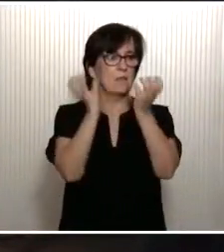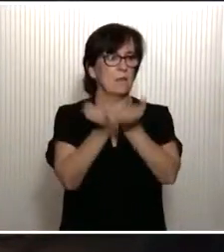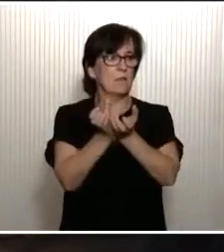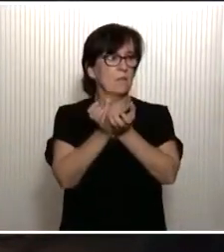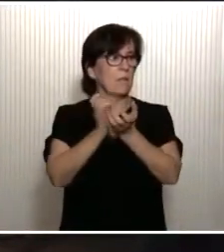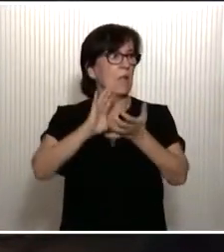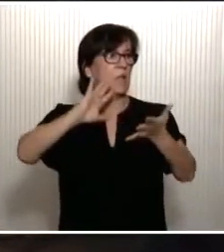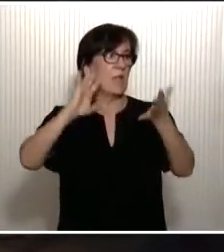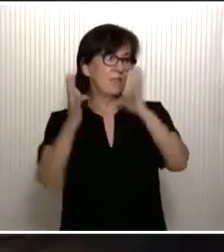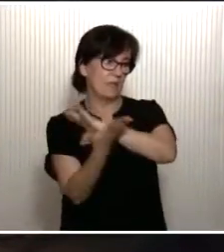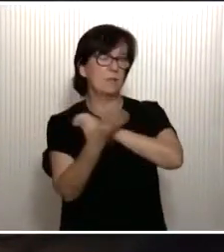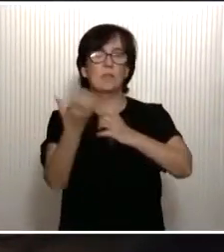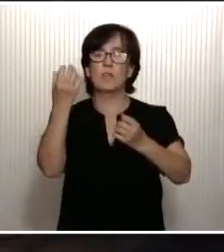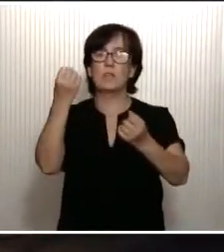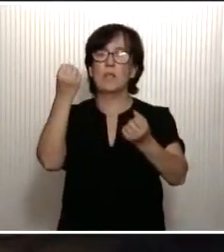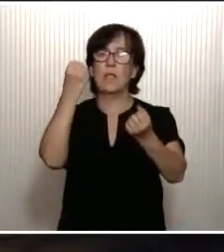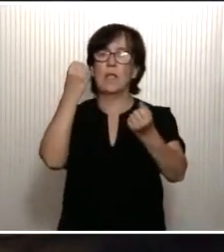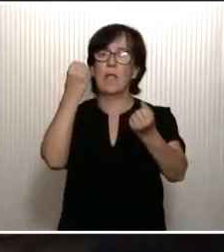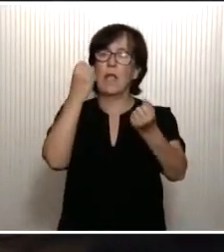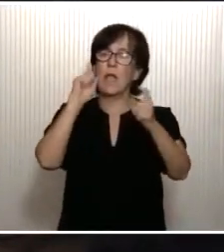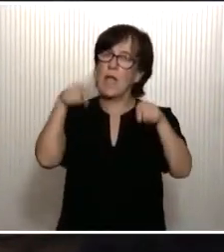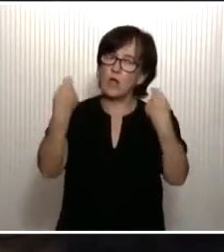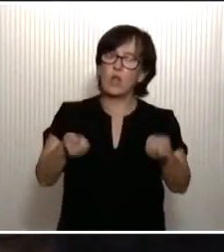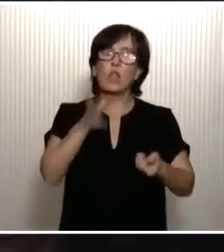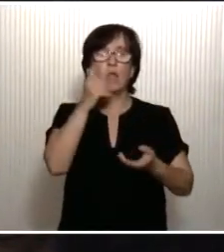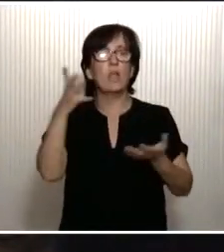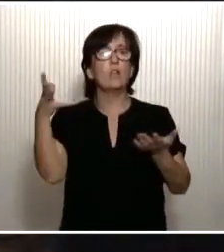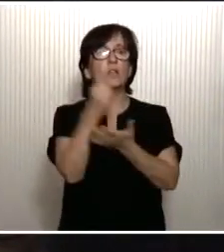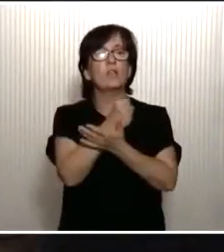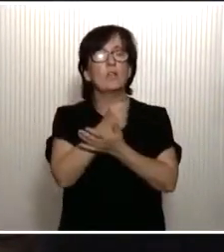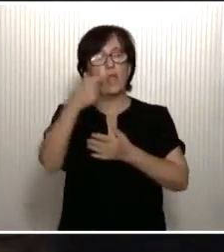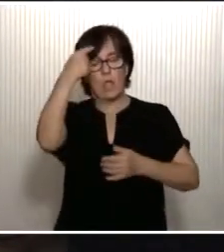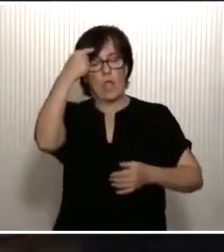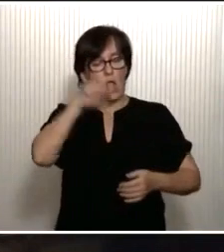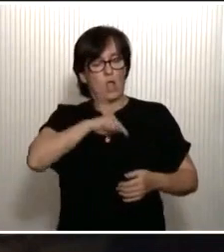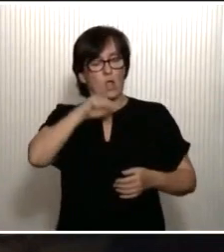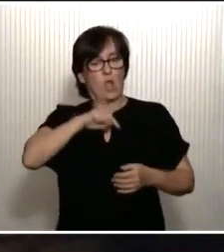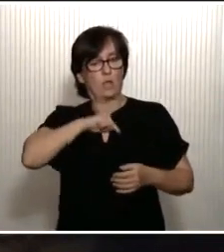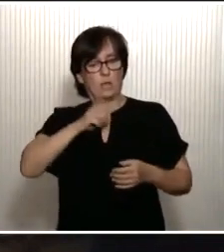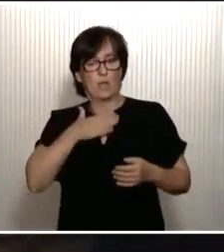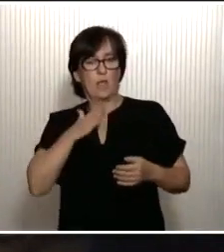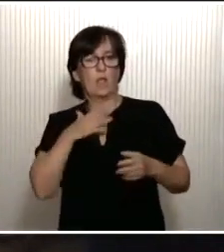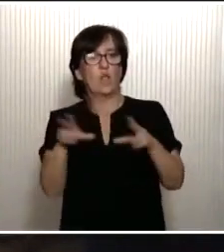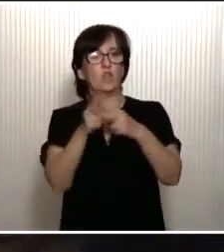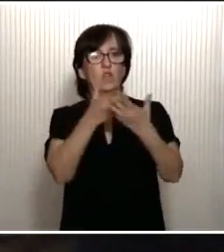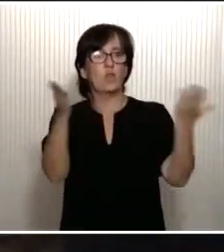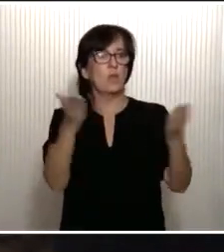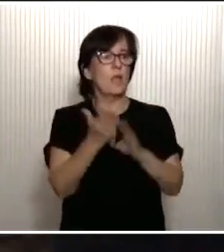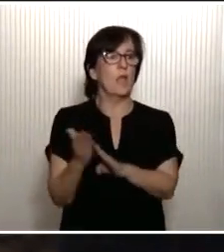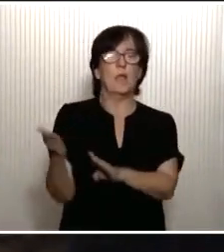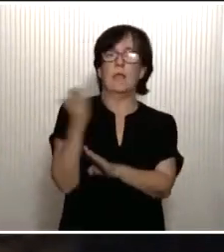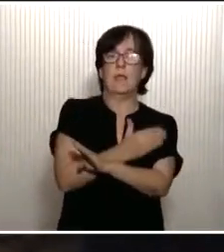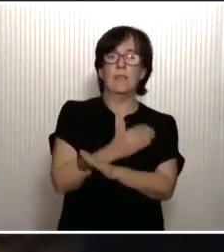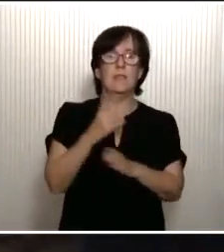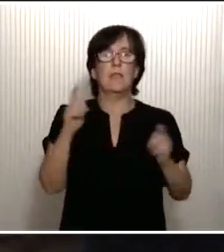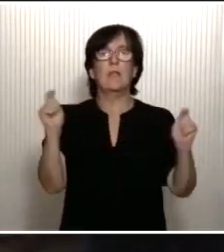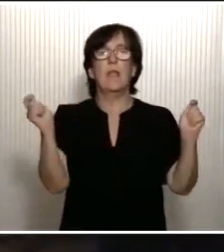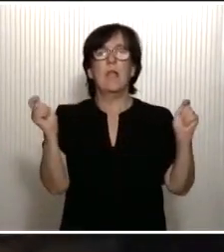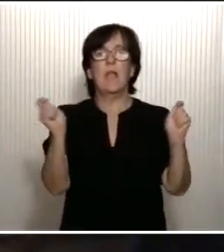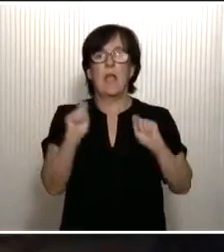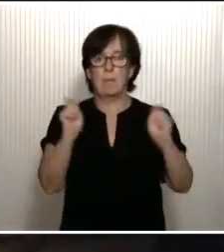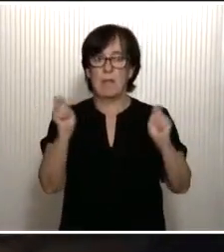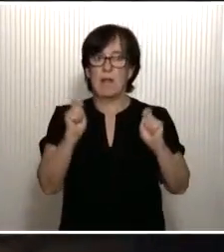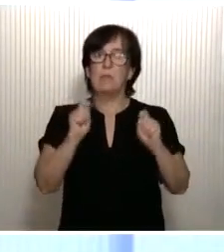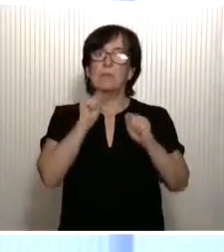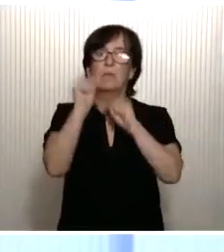transición ecológica. Todo estaba ya en consecuencia en la conciencia de nuestra sociedad antes de la emergencia de la pandemia del